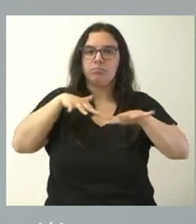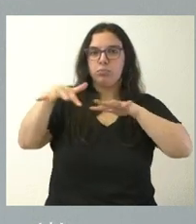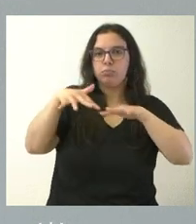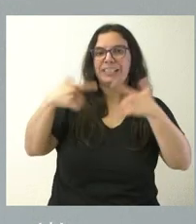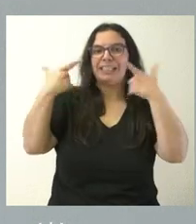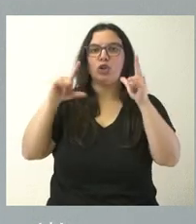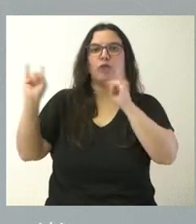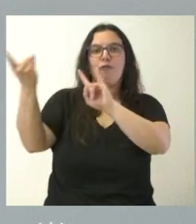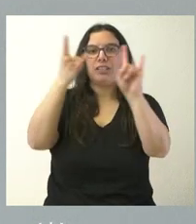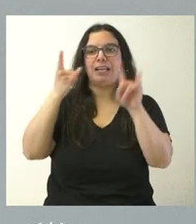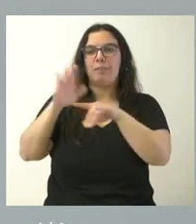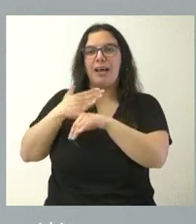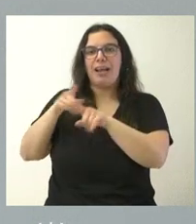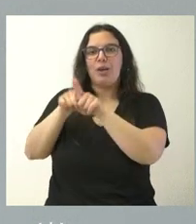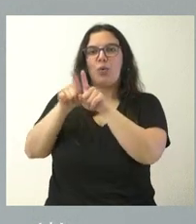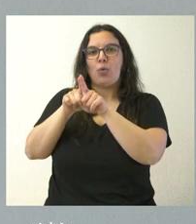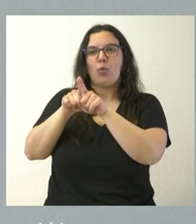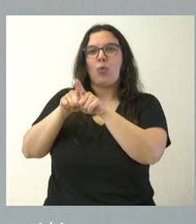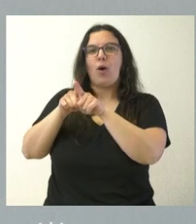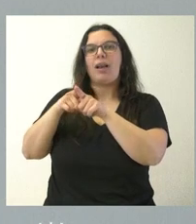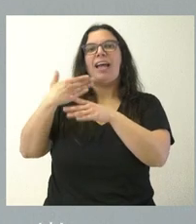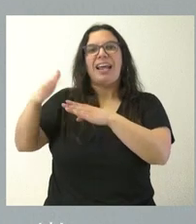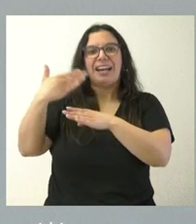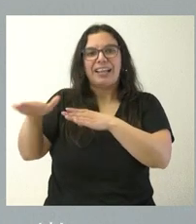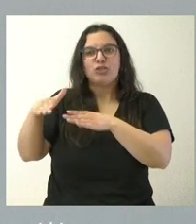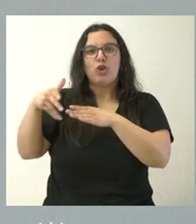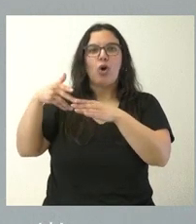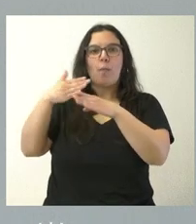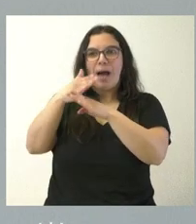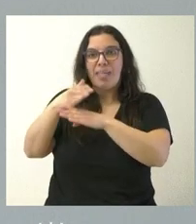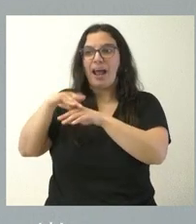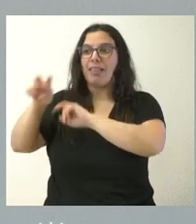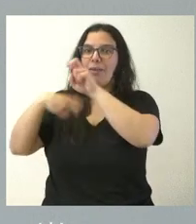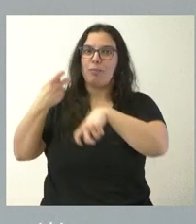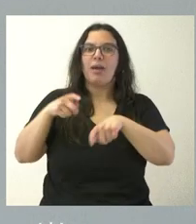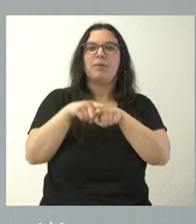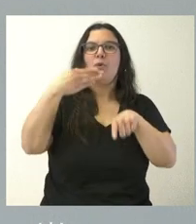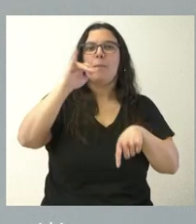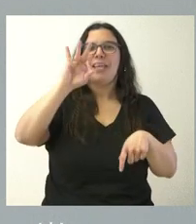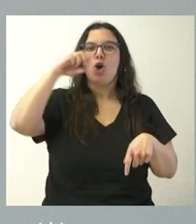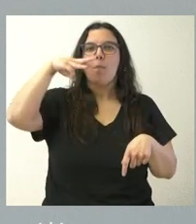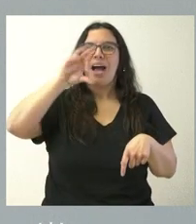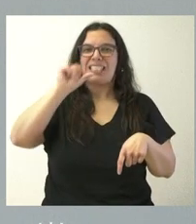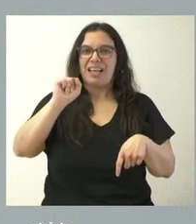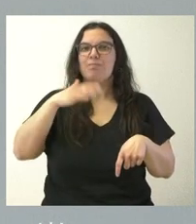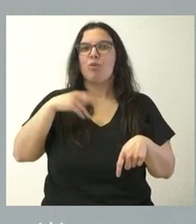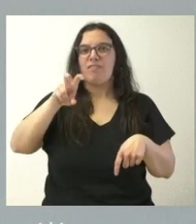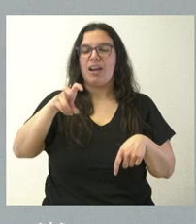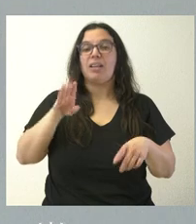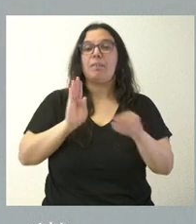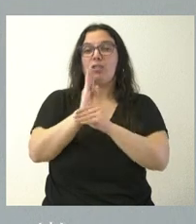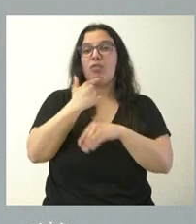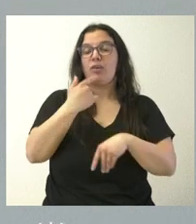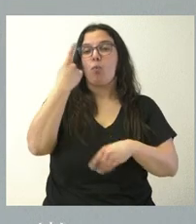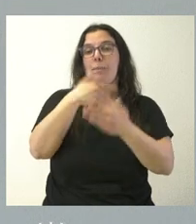forestal para la extracción de los restos de poda y de los materiales que dan lugar posteriormente a la biomasa. La inversión, como les digo, es algo más de un millón de euros,